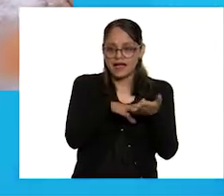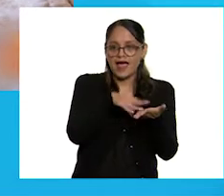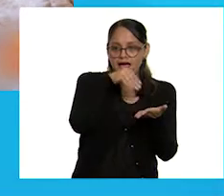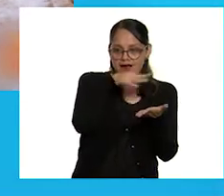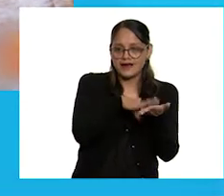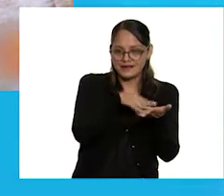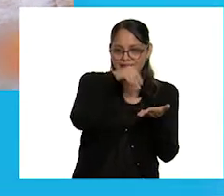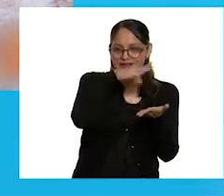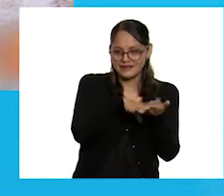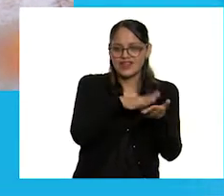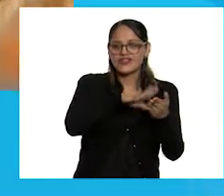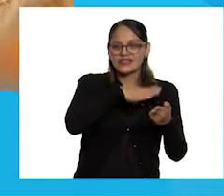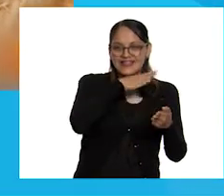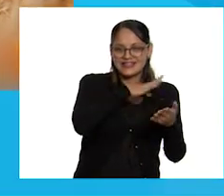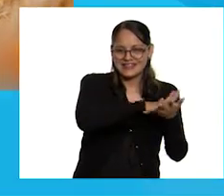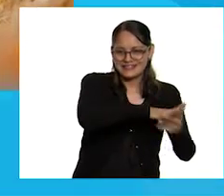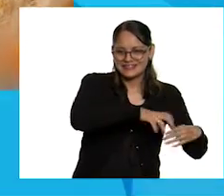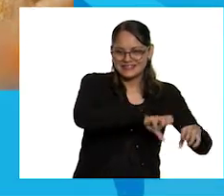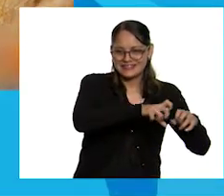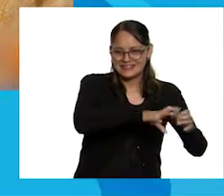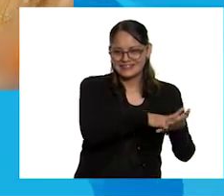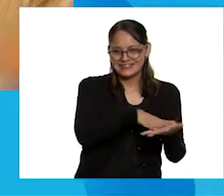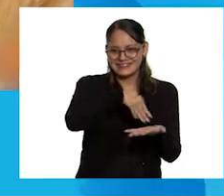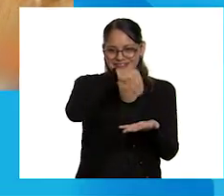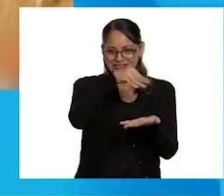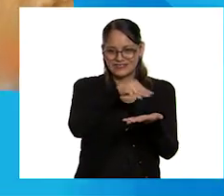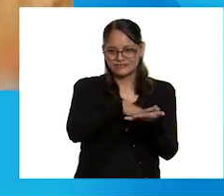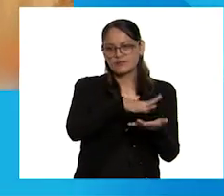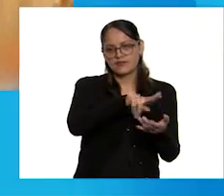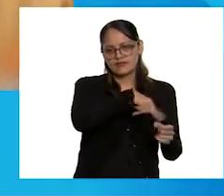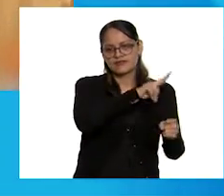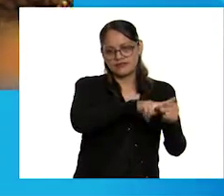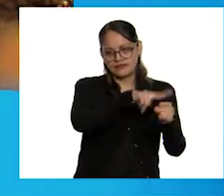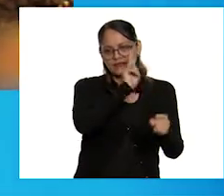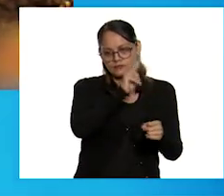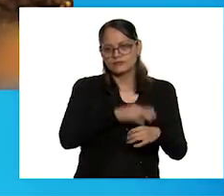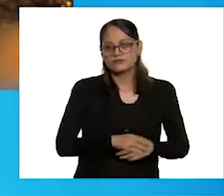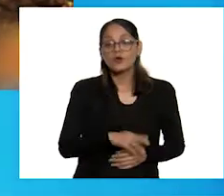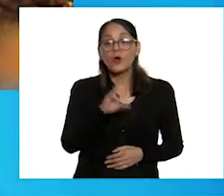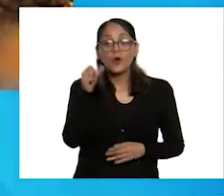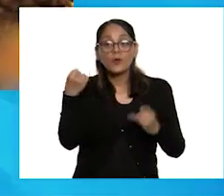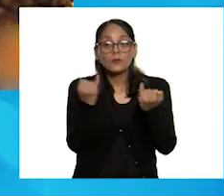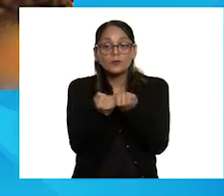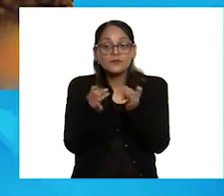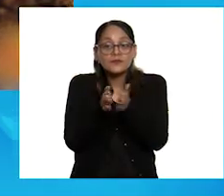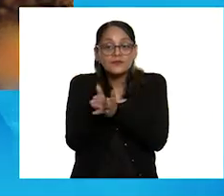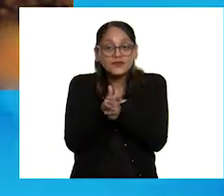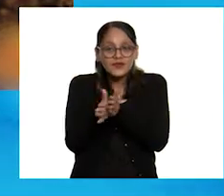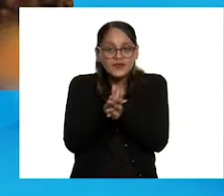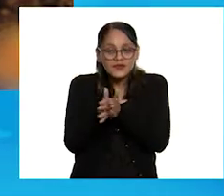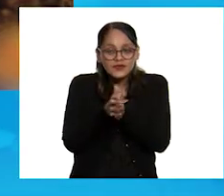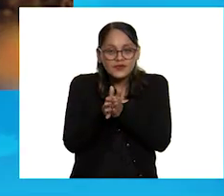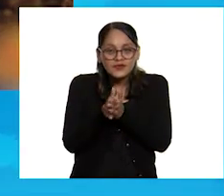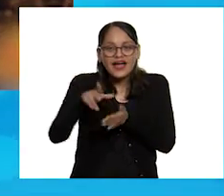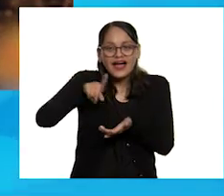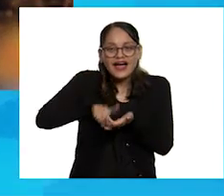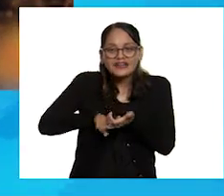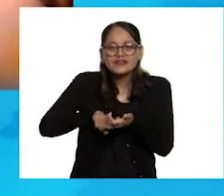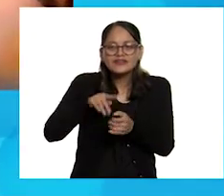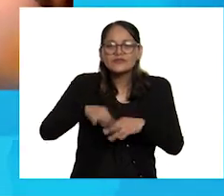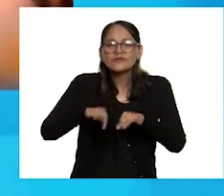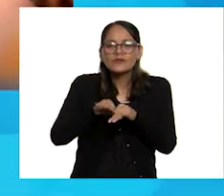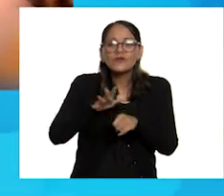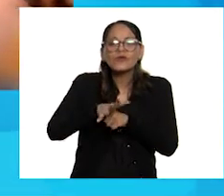que se saca de los granos de trigo que provienen de la naturaleza. O como los chocolates. Su ingrediente